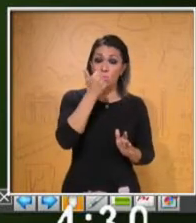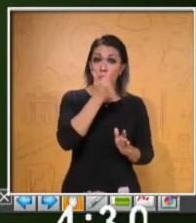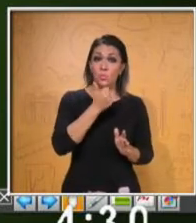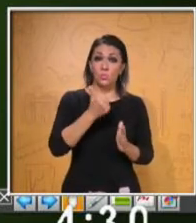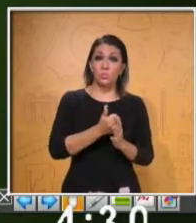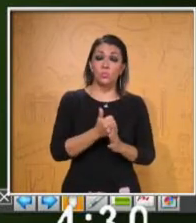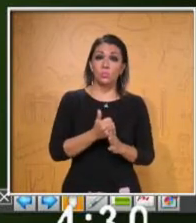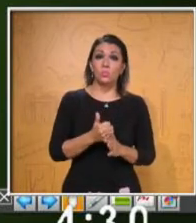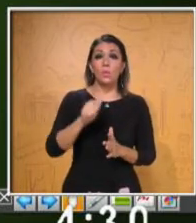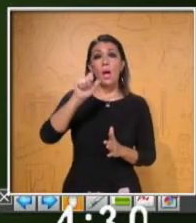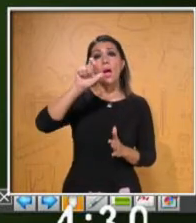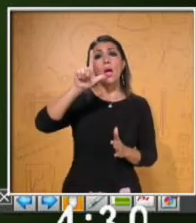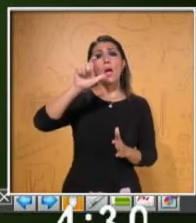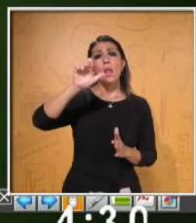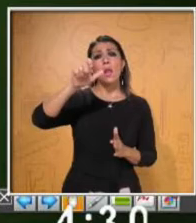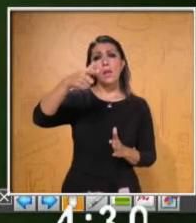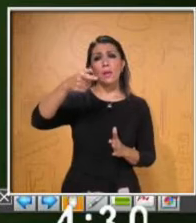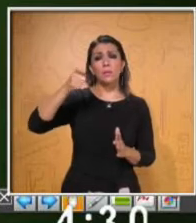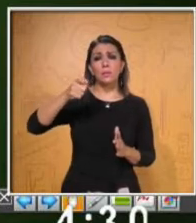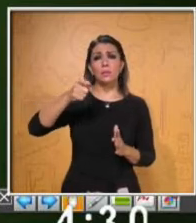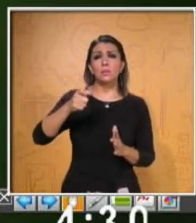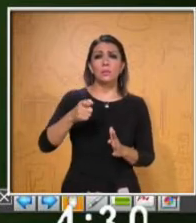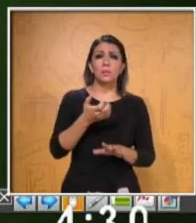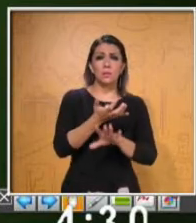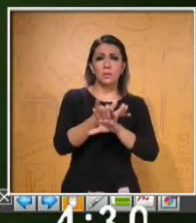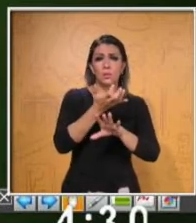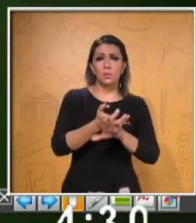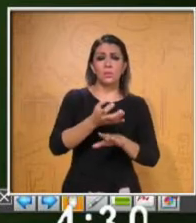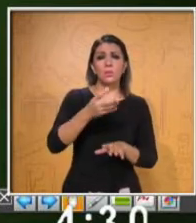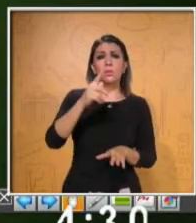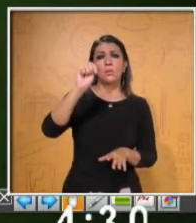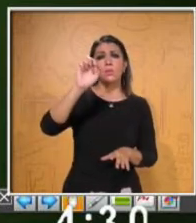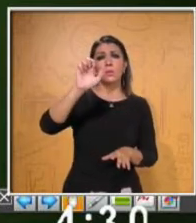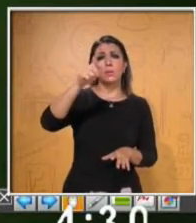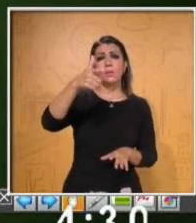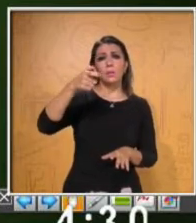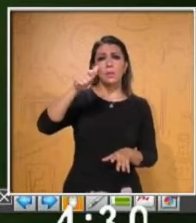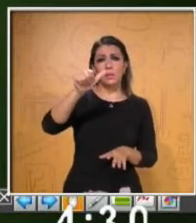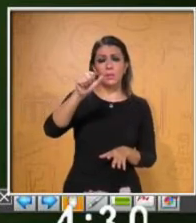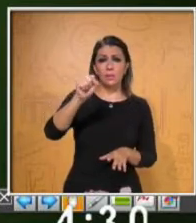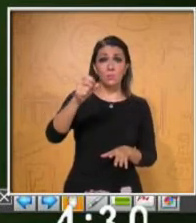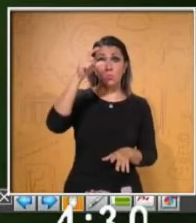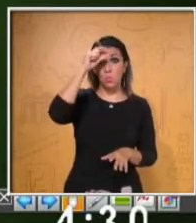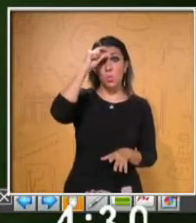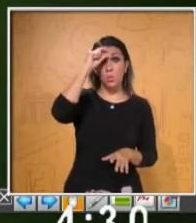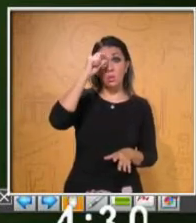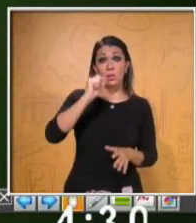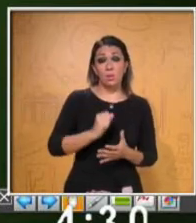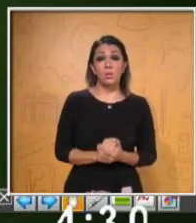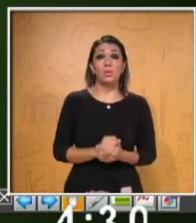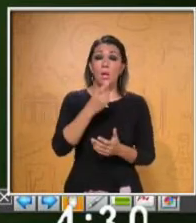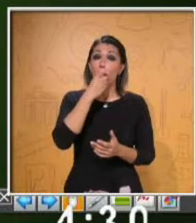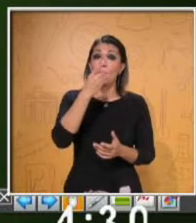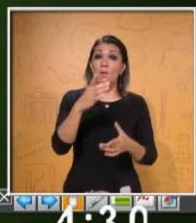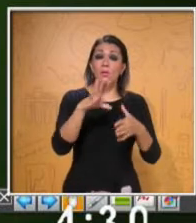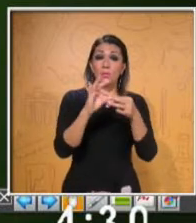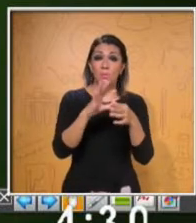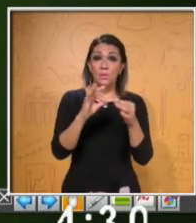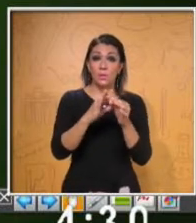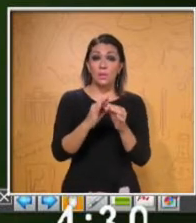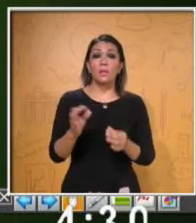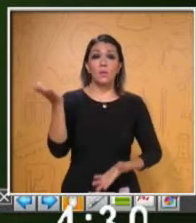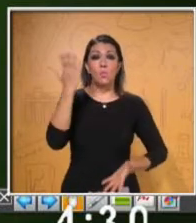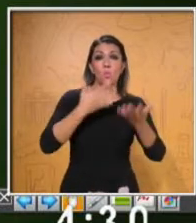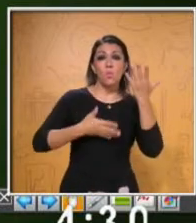who is an outstanding student from Texas. Él es un estudiante sobresaliente de Texas. Y nos va a dar una breve presentación.